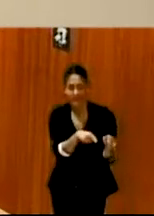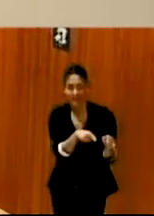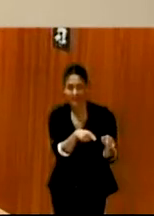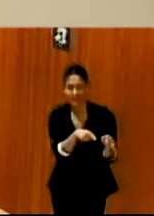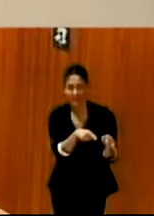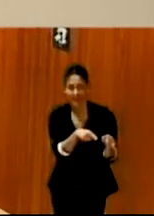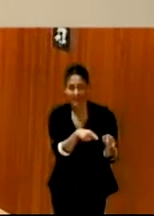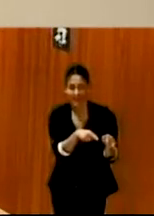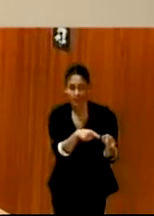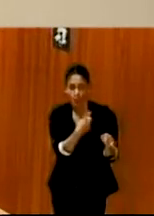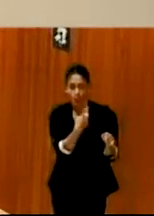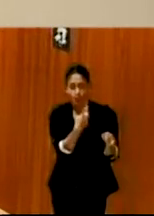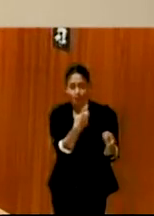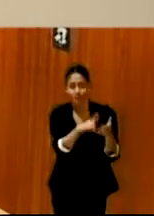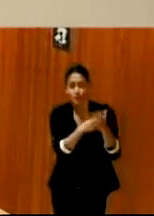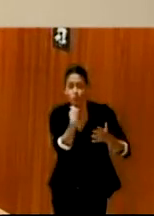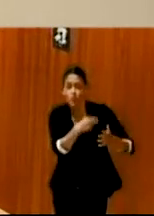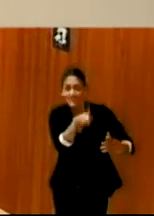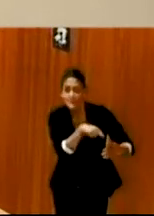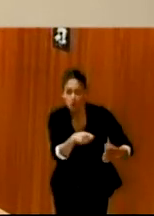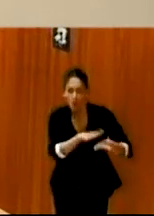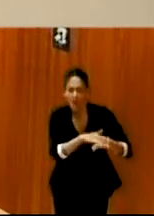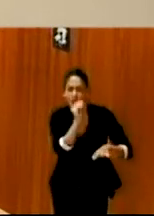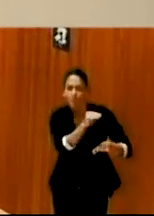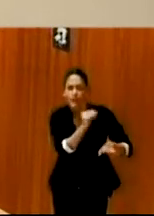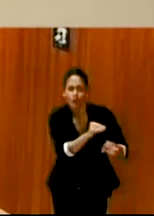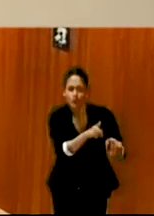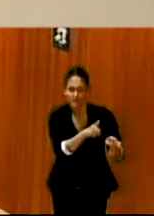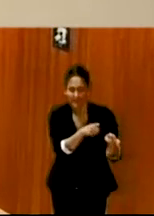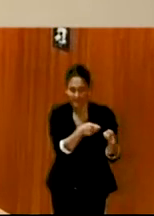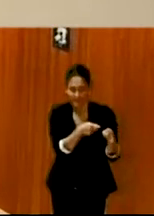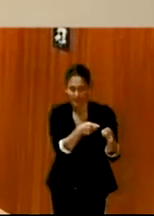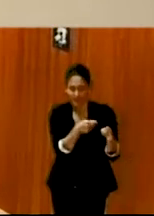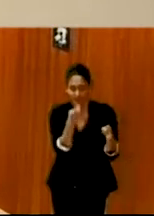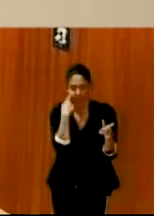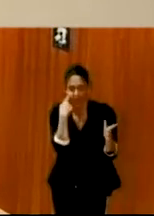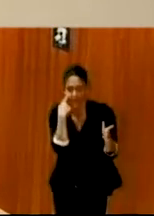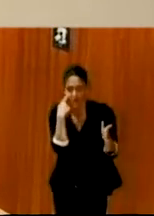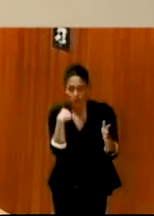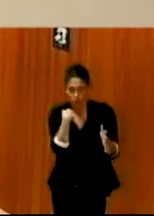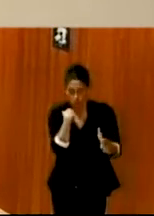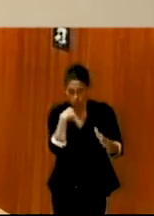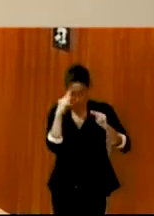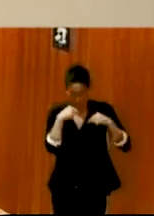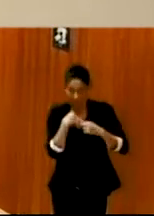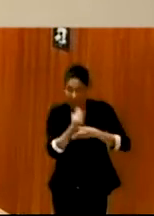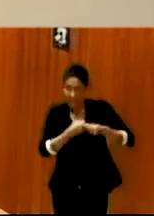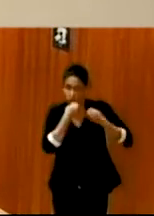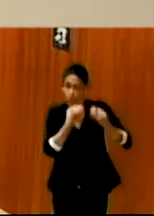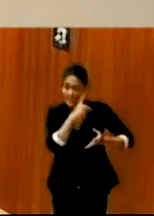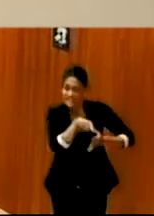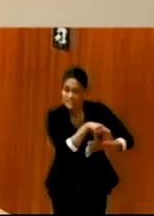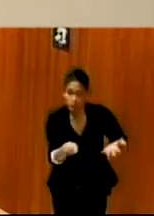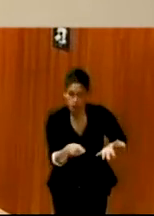a quien preguntar. Necesitan saber y poder juzgar, ¿no?, para hacer esa autoevaluación y esa mejora que